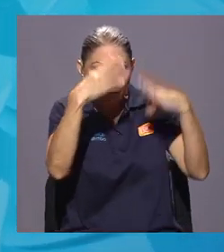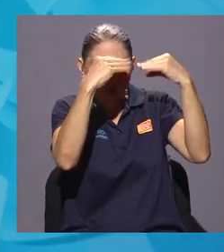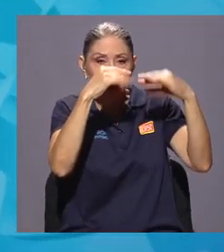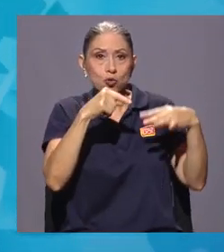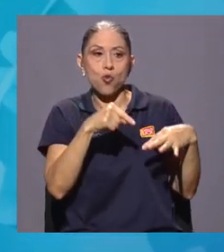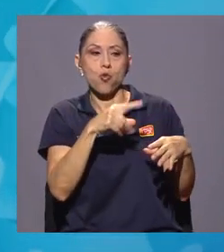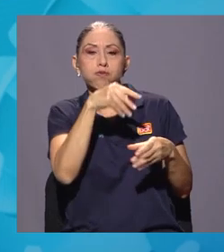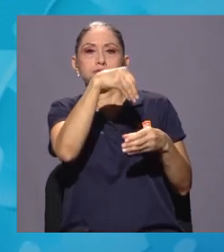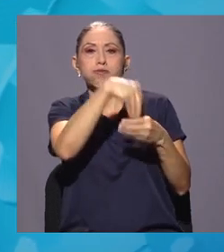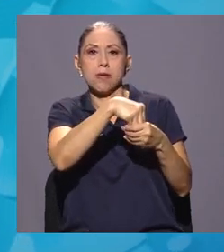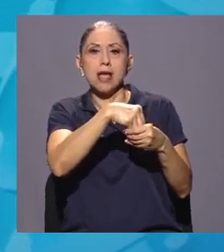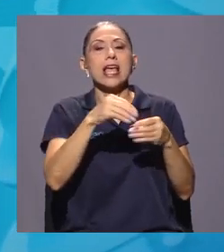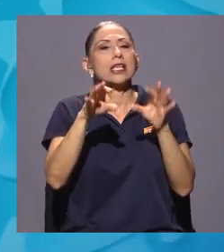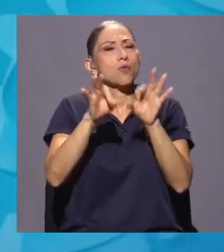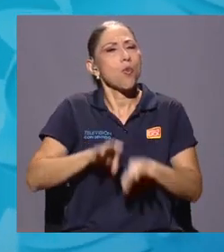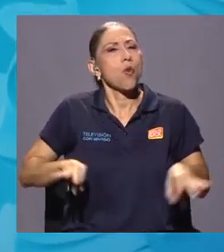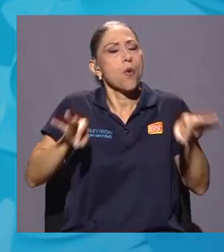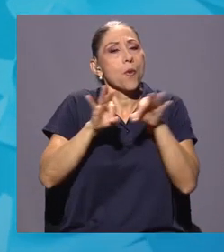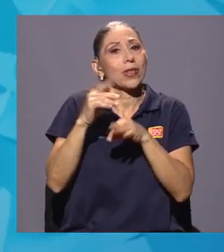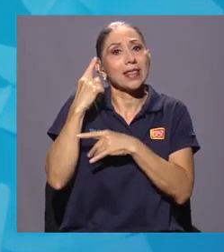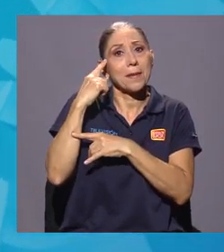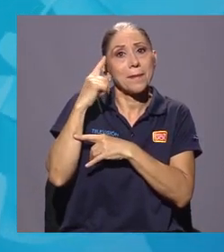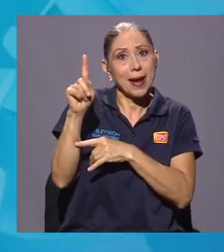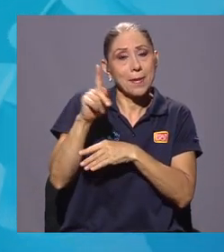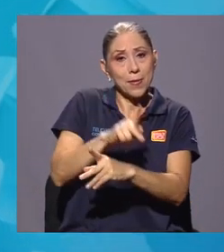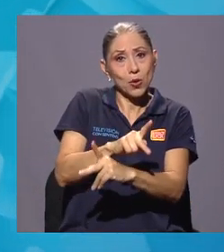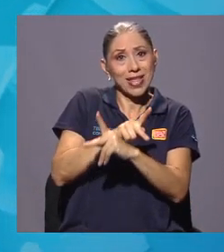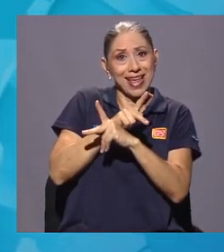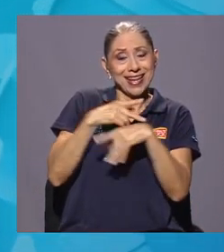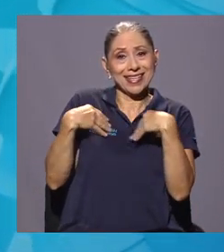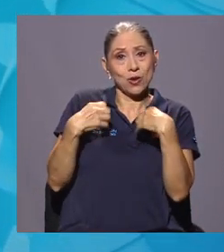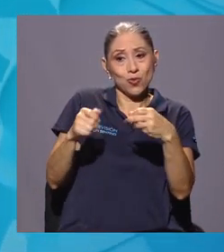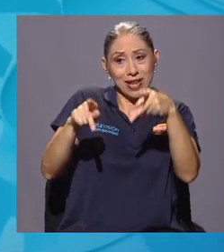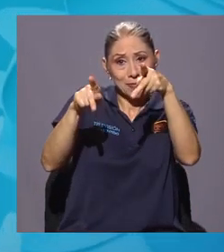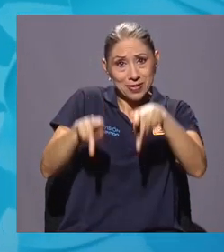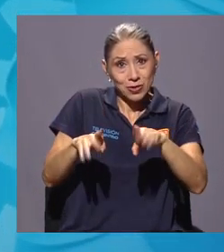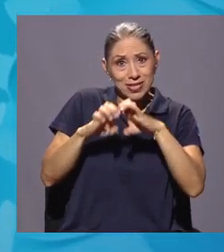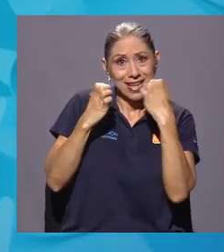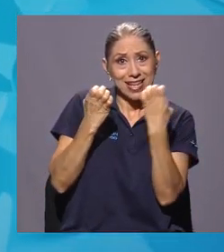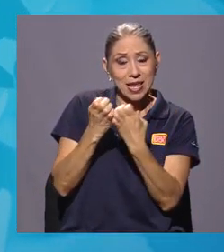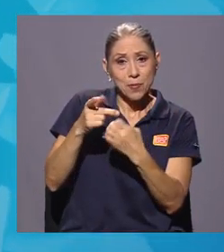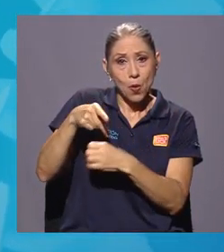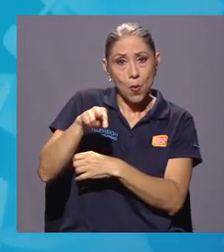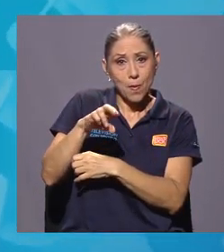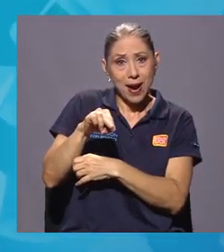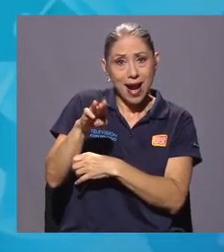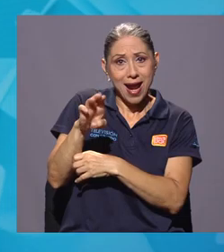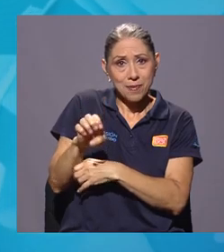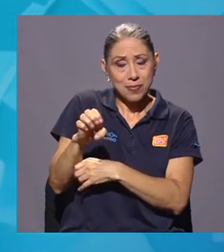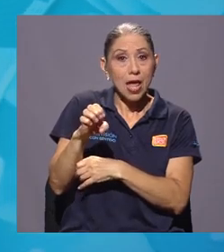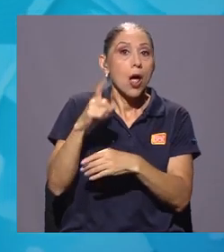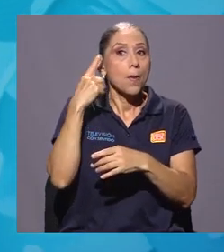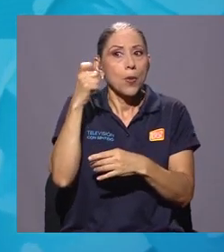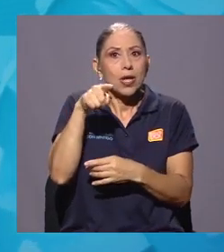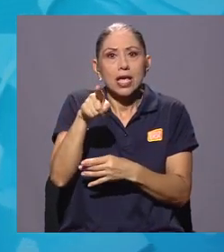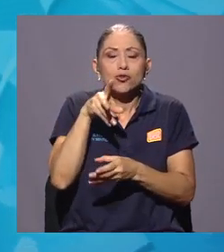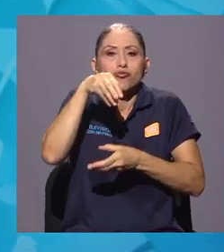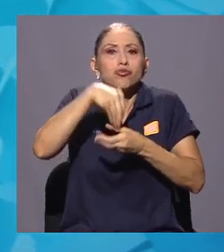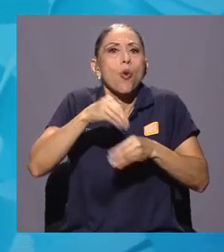es súper importante para proteger la salud de los miembros del equipo crime, porque tiene que ver desde cómo ponerse el traje de seguridad hasta cómo hacer los diferentes